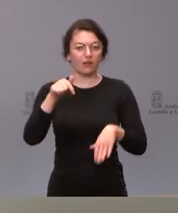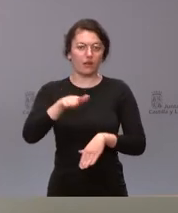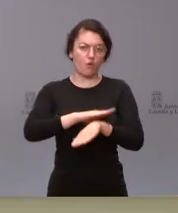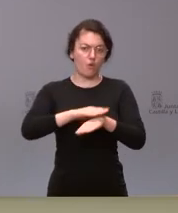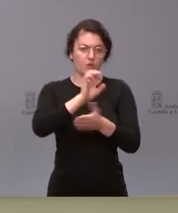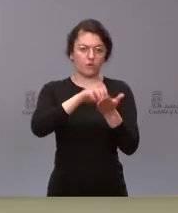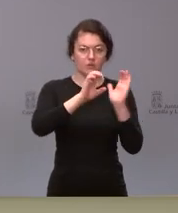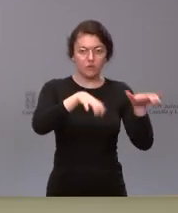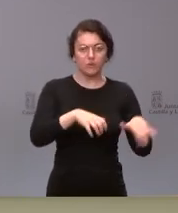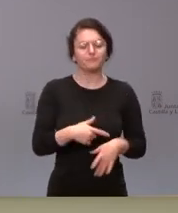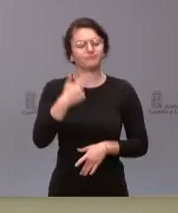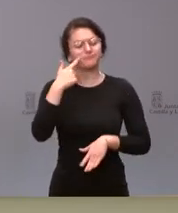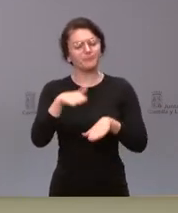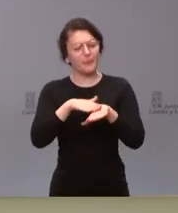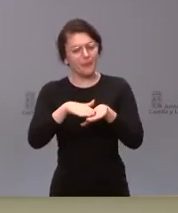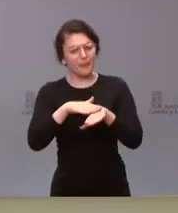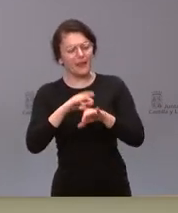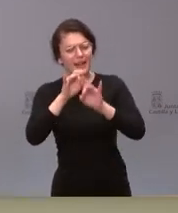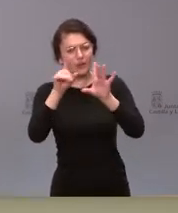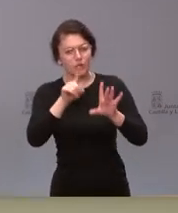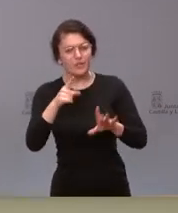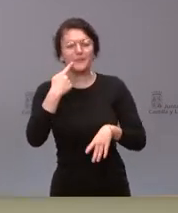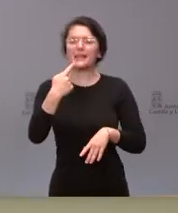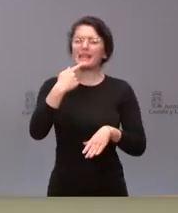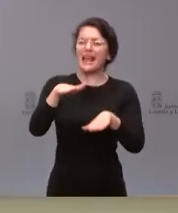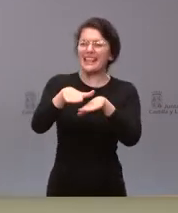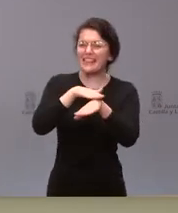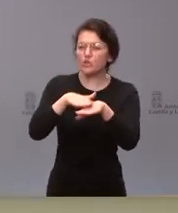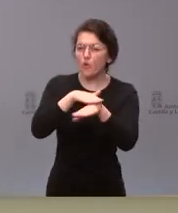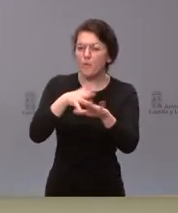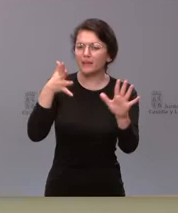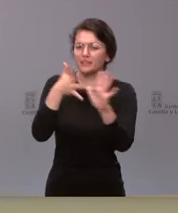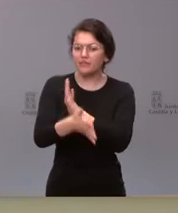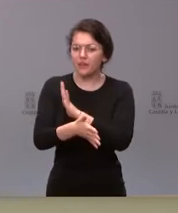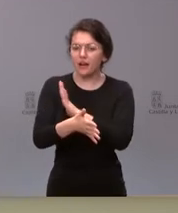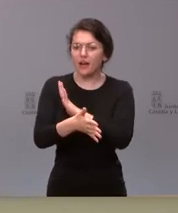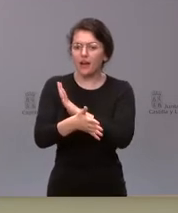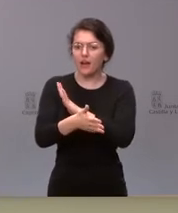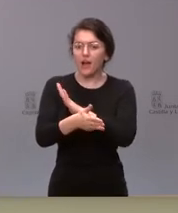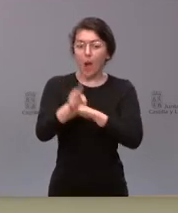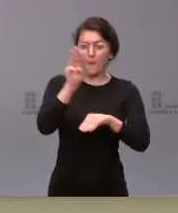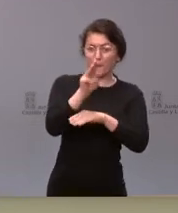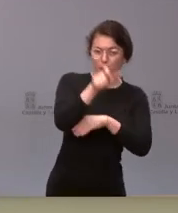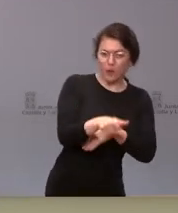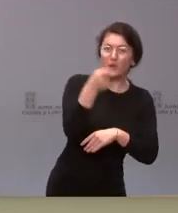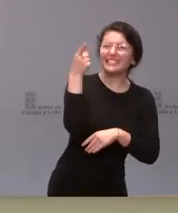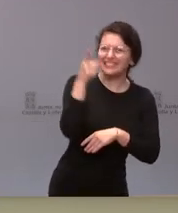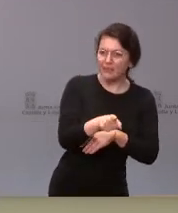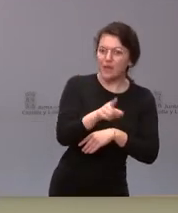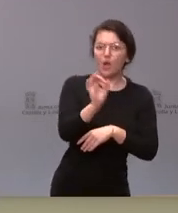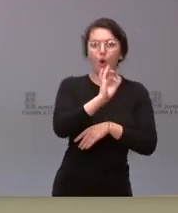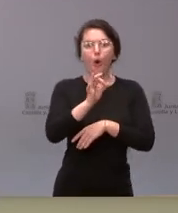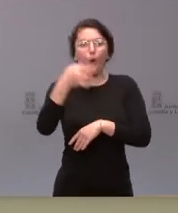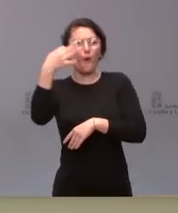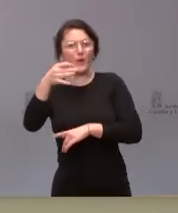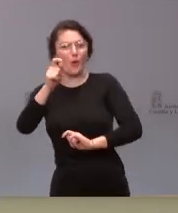que no me ha quedado claro no sé si cuando piden disculpas las hacen extensivas también a la procuradora o solamente a las asociaciones